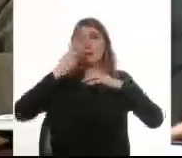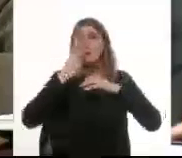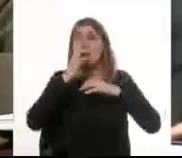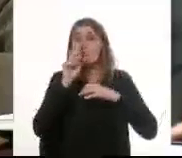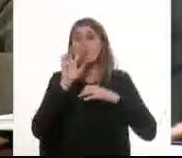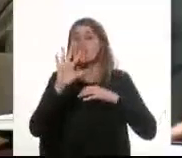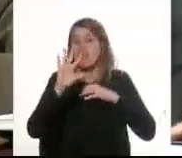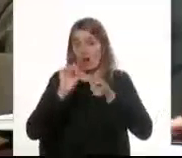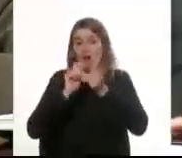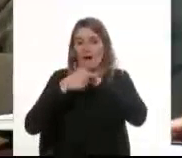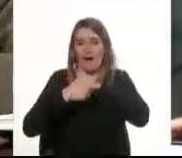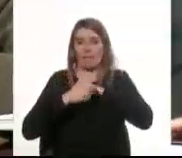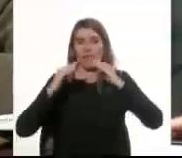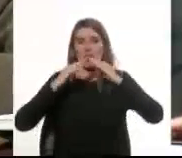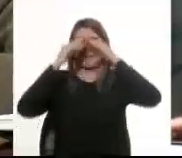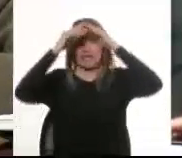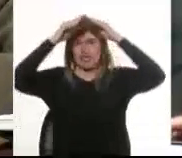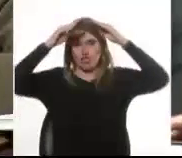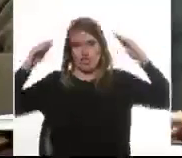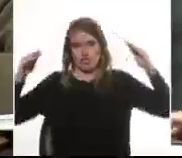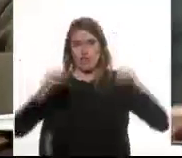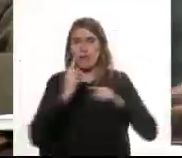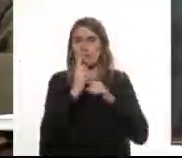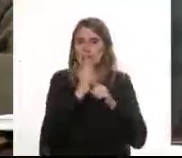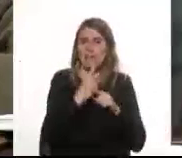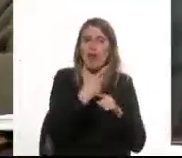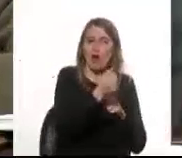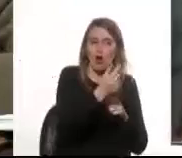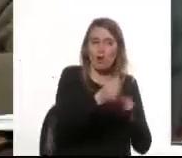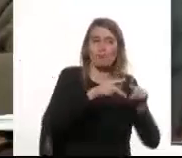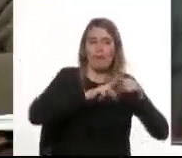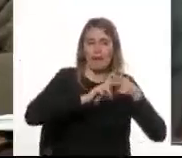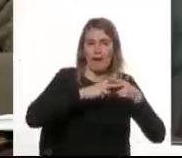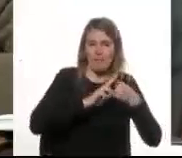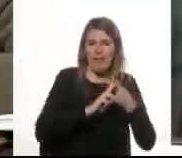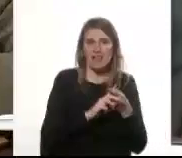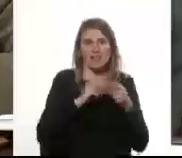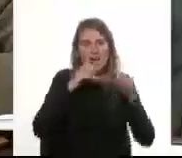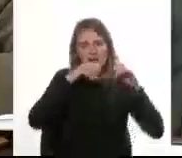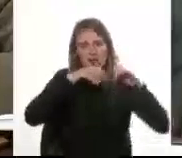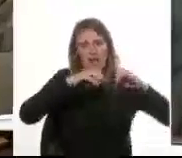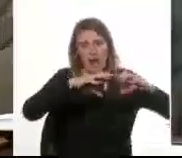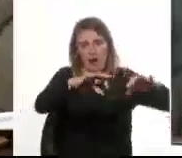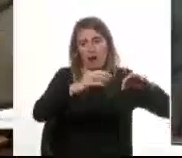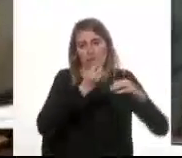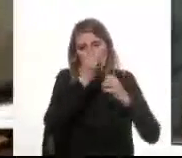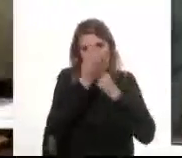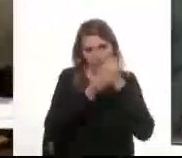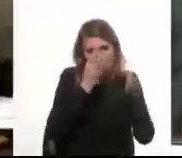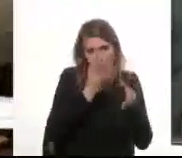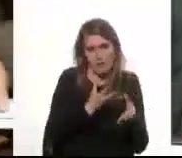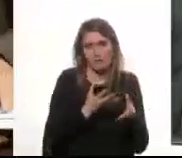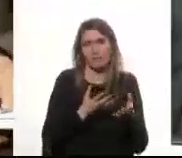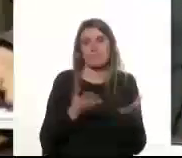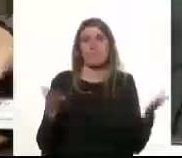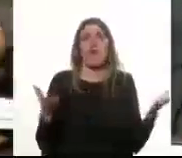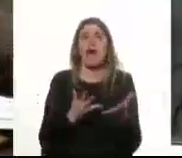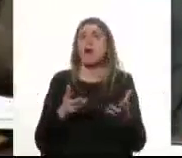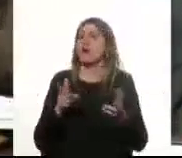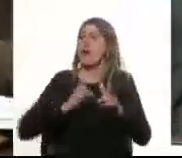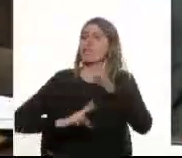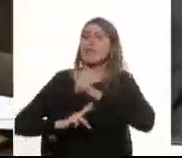Pero primero había que capitalizarse Comprar herramientas, poner riego, etc. Ahora nos dicen que